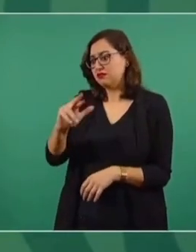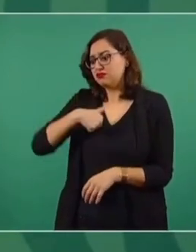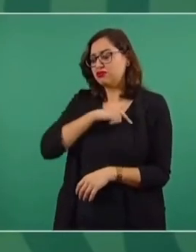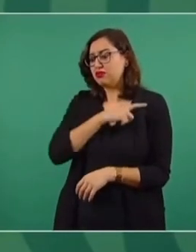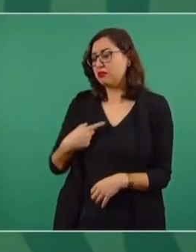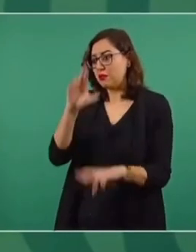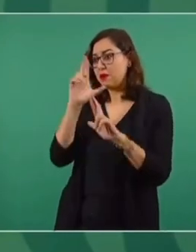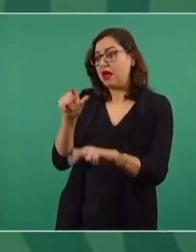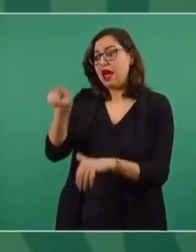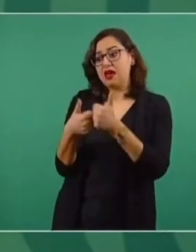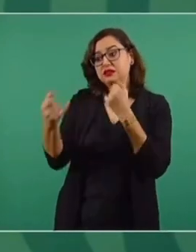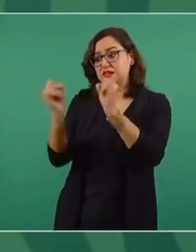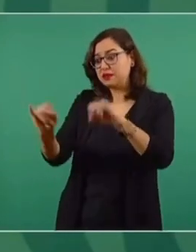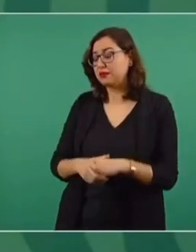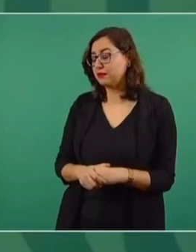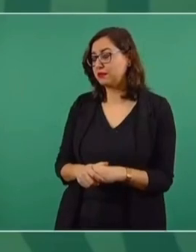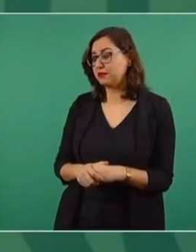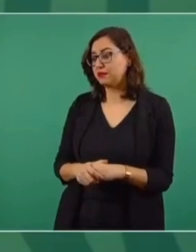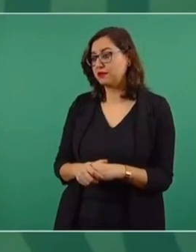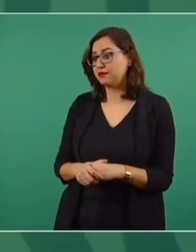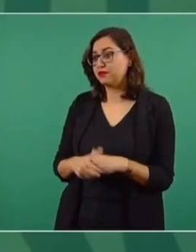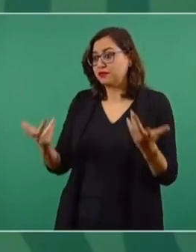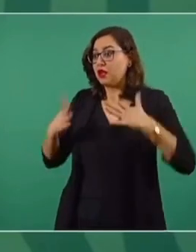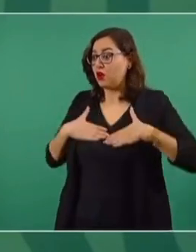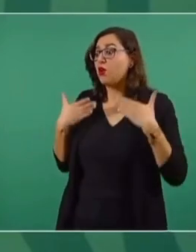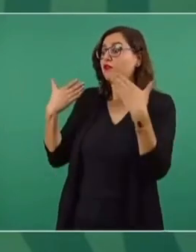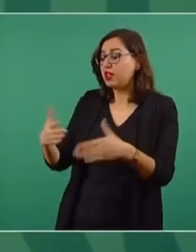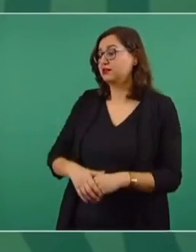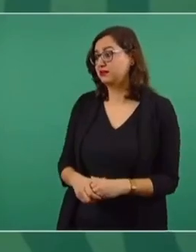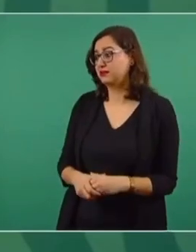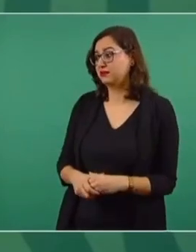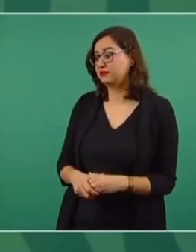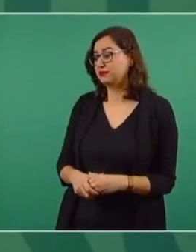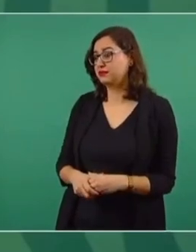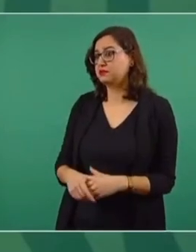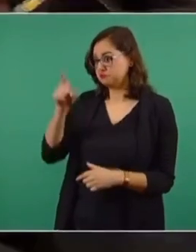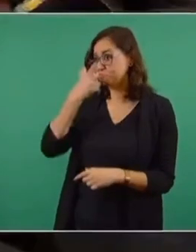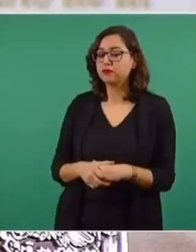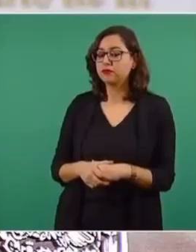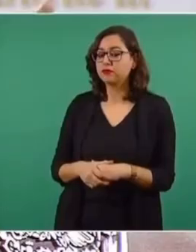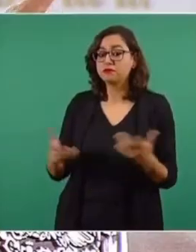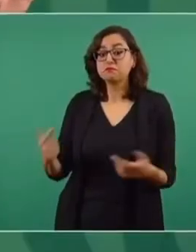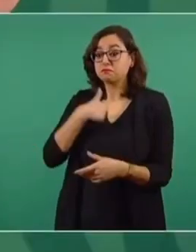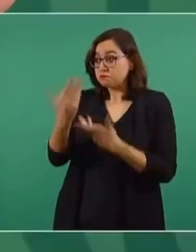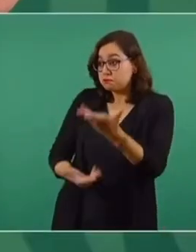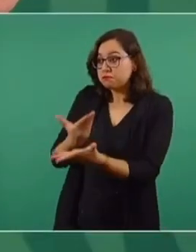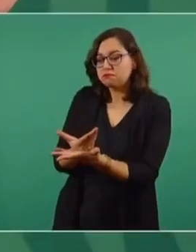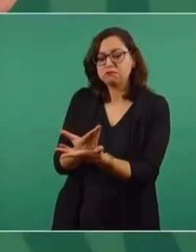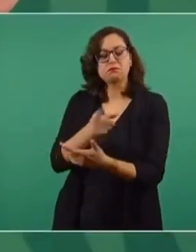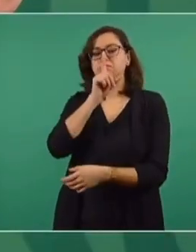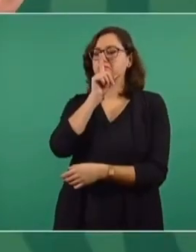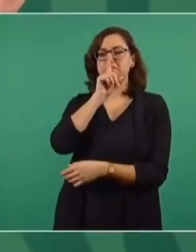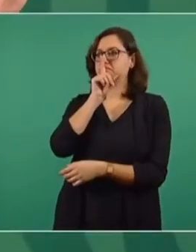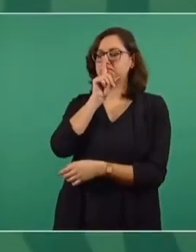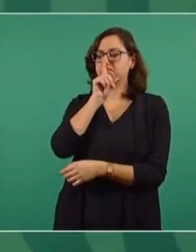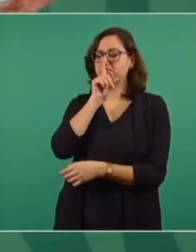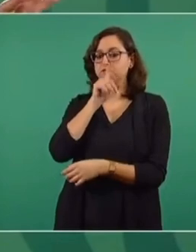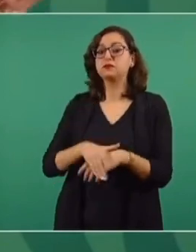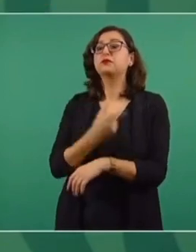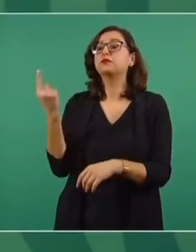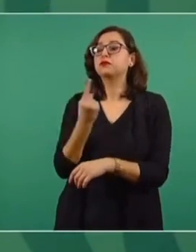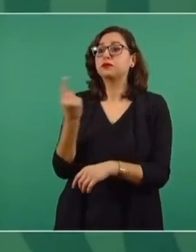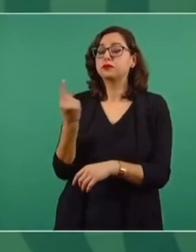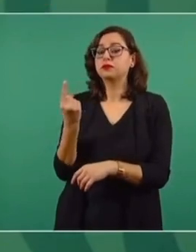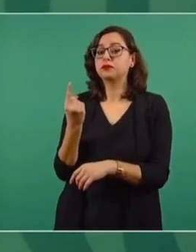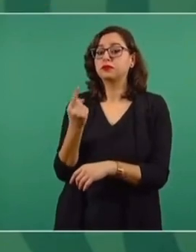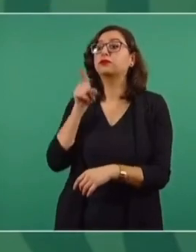de la autonomía, de la fiscalía y le tenemos confianza al fiscal. Yo no lo voy a hacer porque